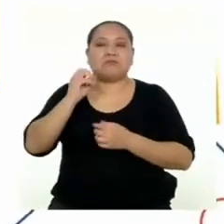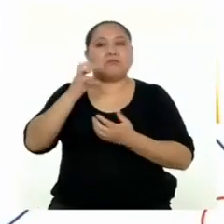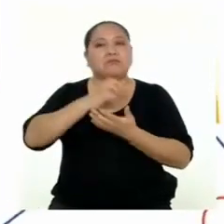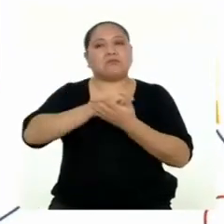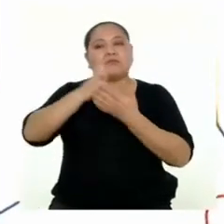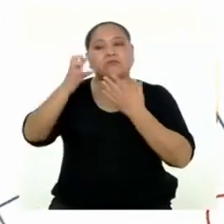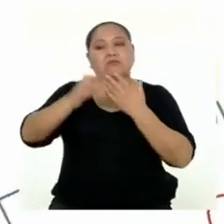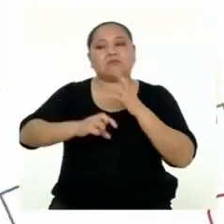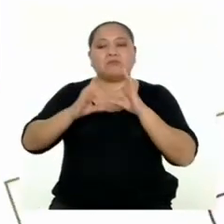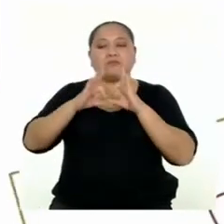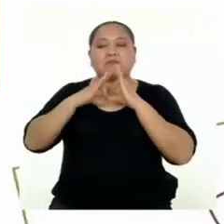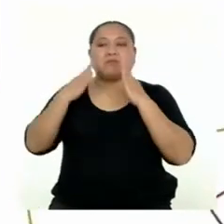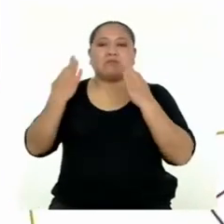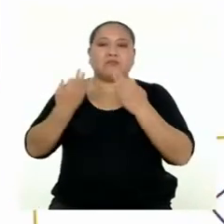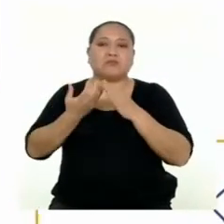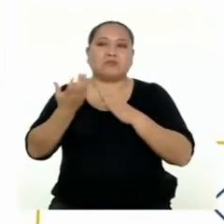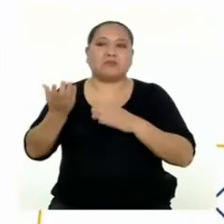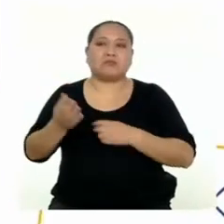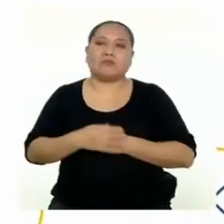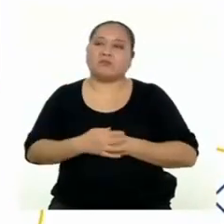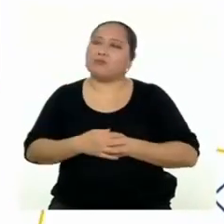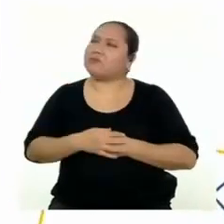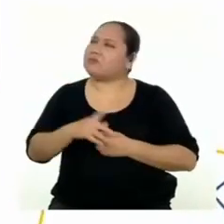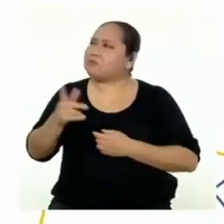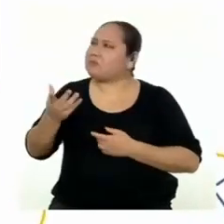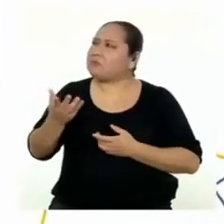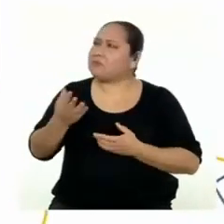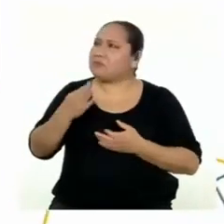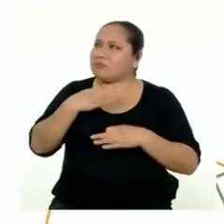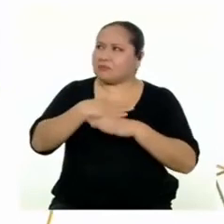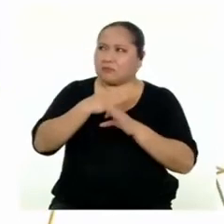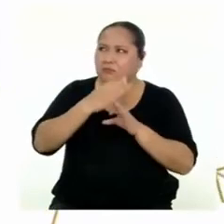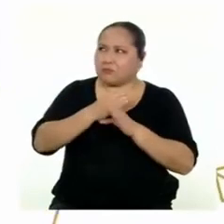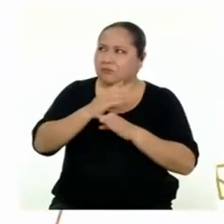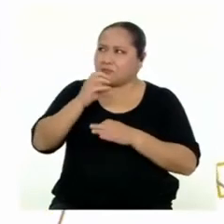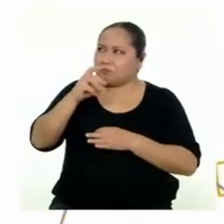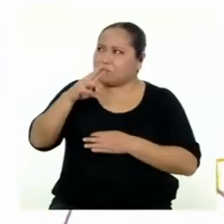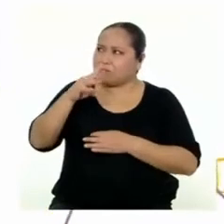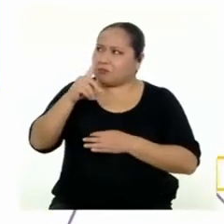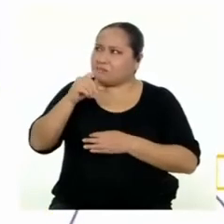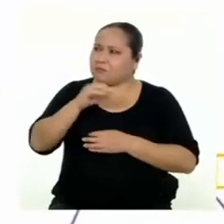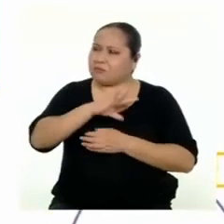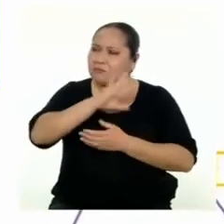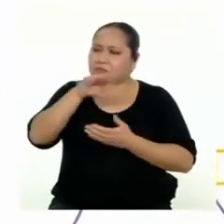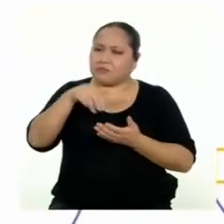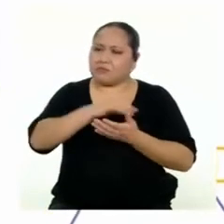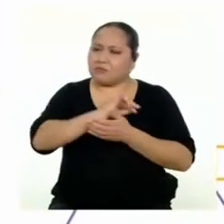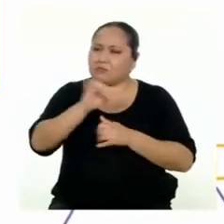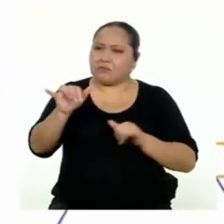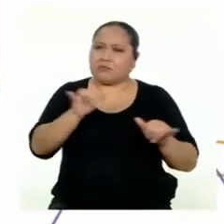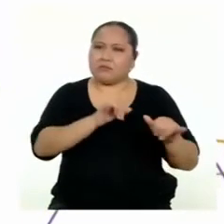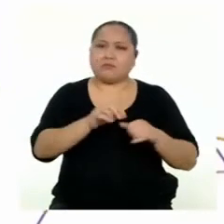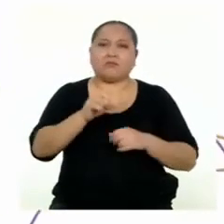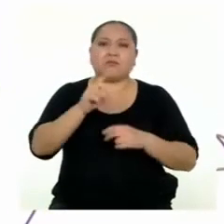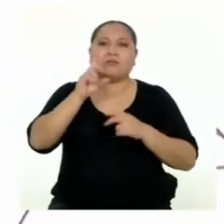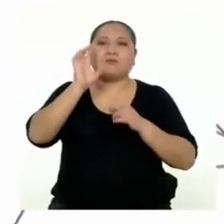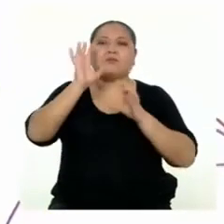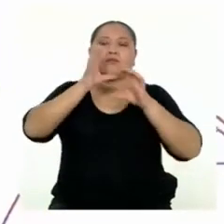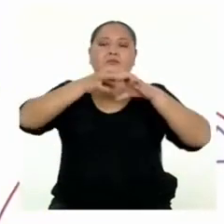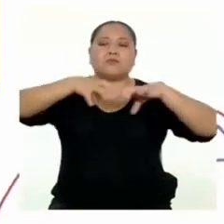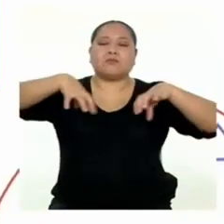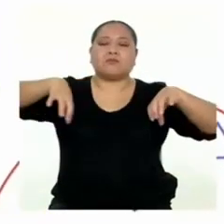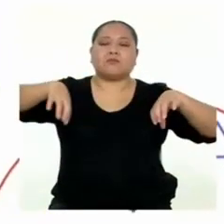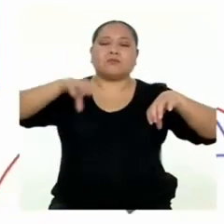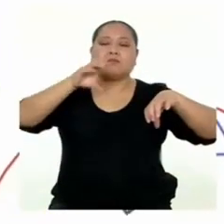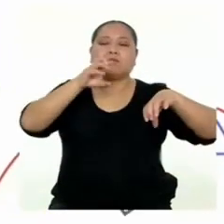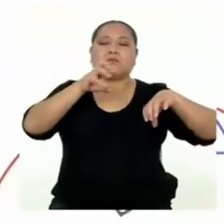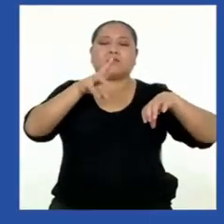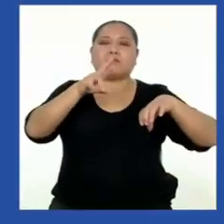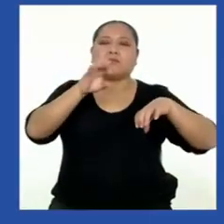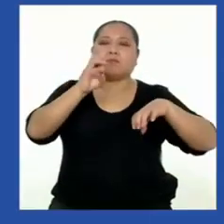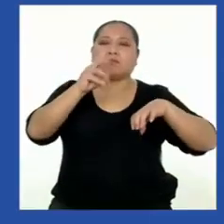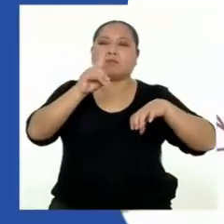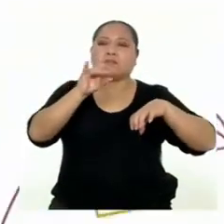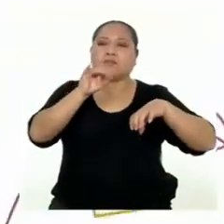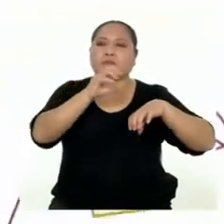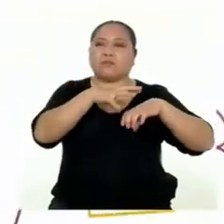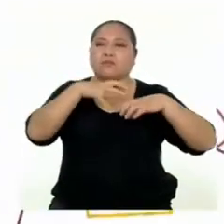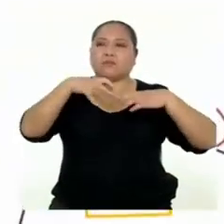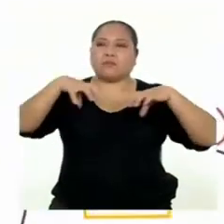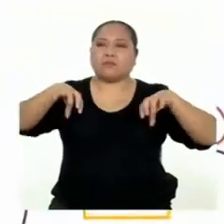proyectos familiares. ¿Y existen tipos de créditos o todos son iguales? Existen dos tipos de créditos.